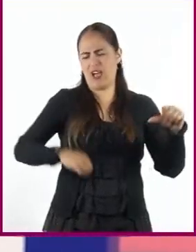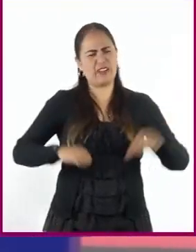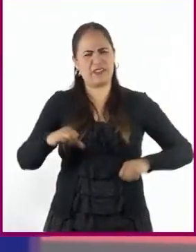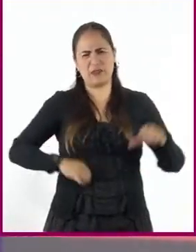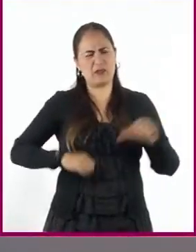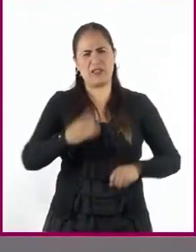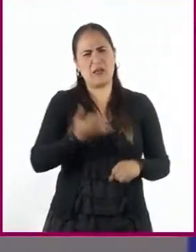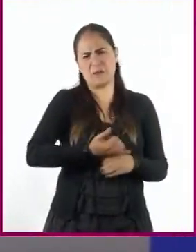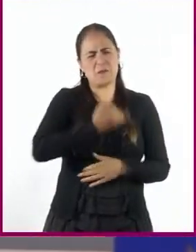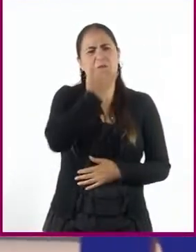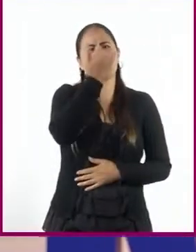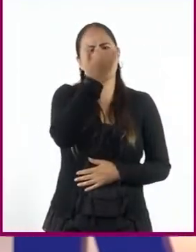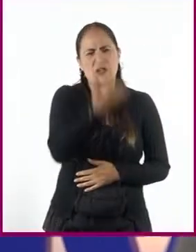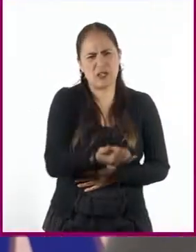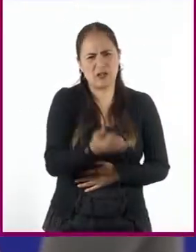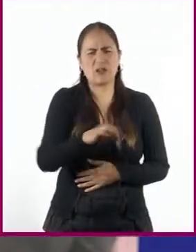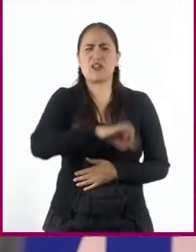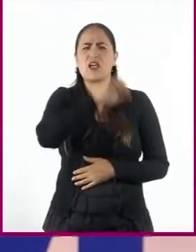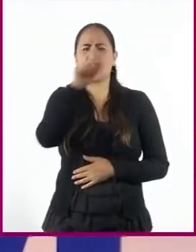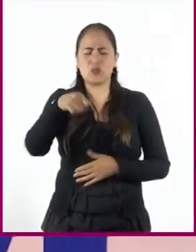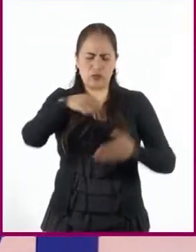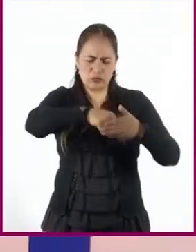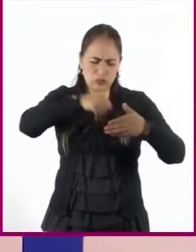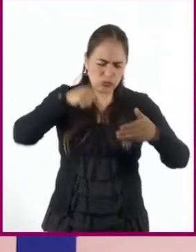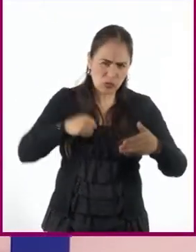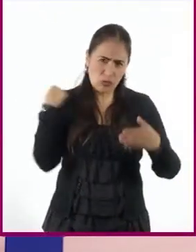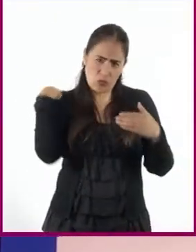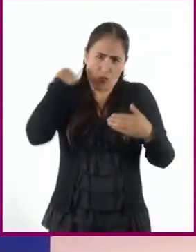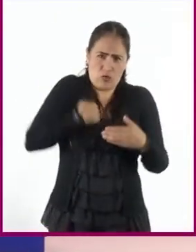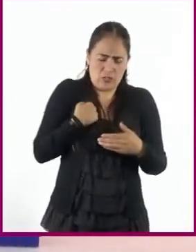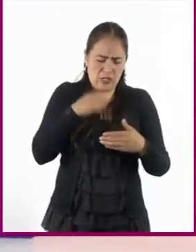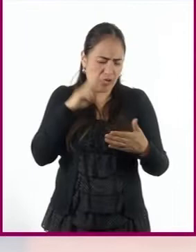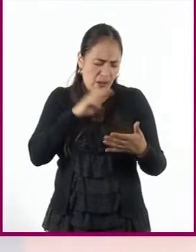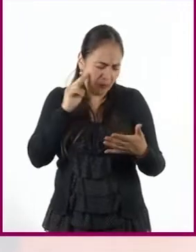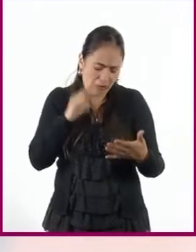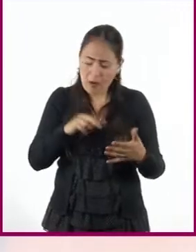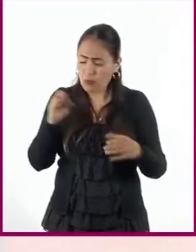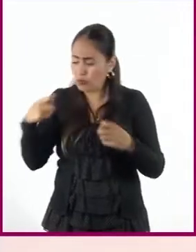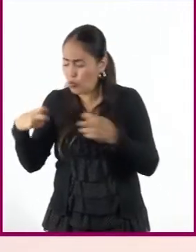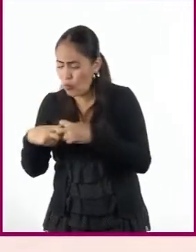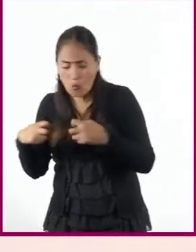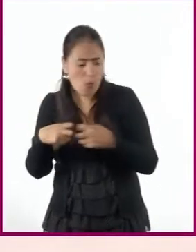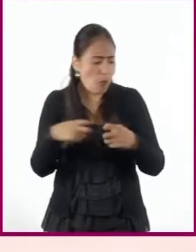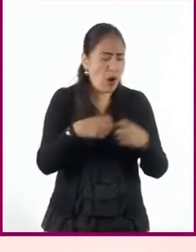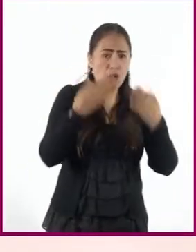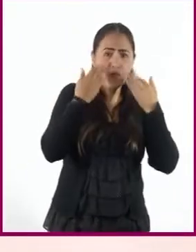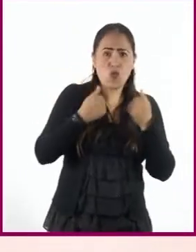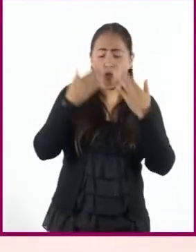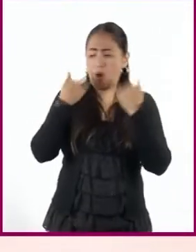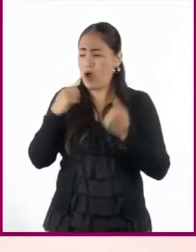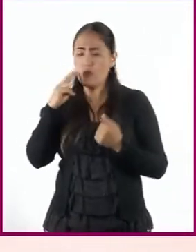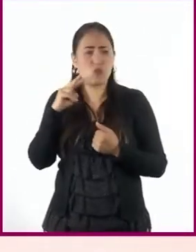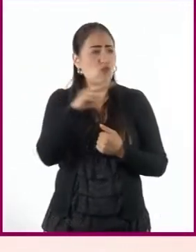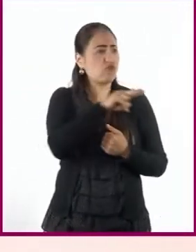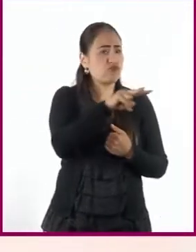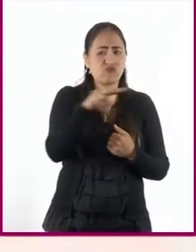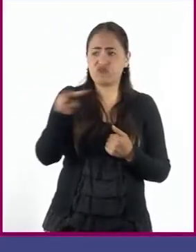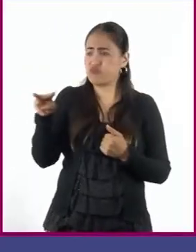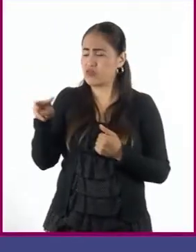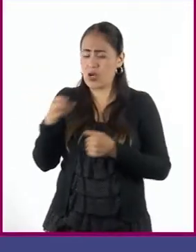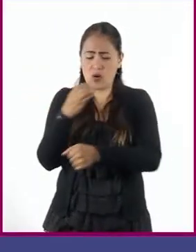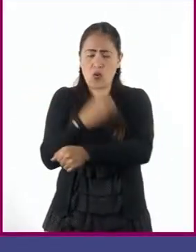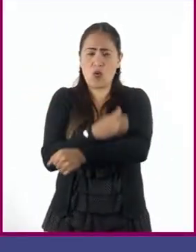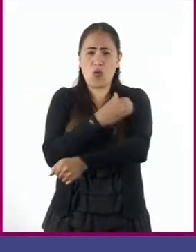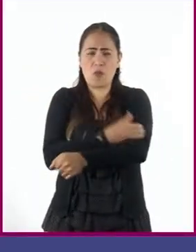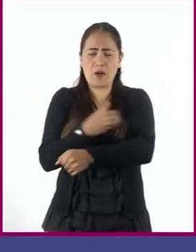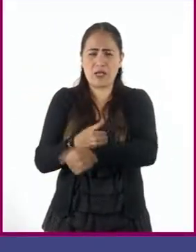haciendo. Pero, revisan en su mochila y no tienen goma. Voltean a todos lados y se dan cuenta de que su compañera de la